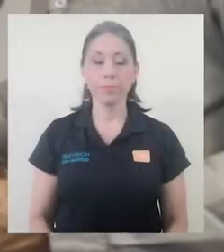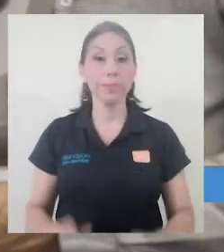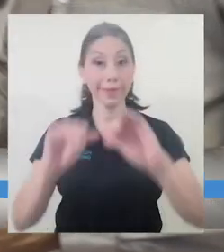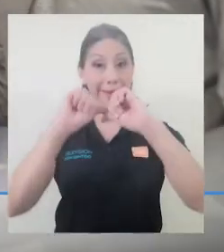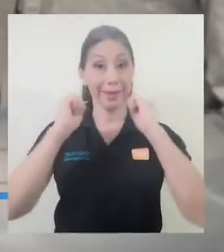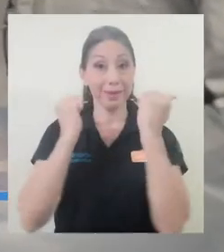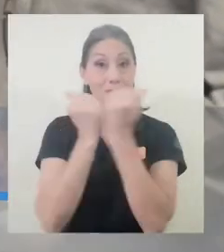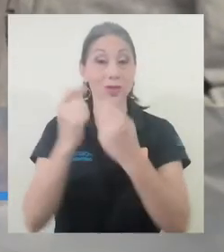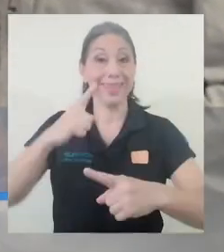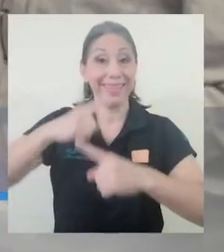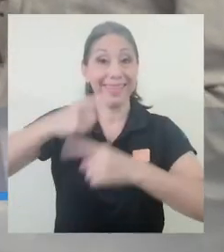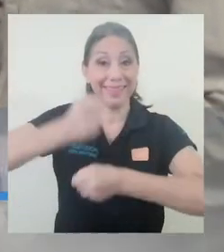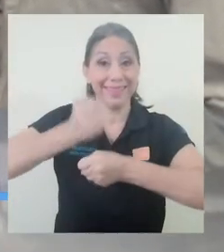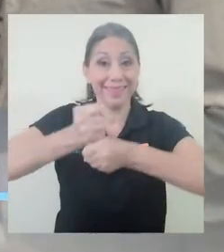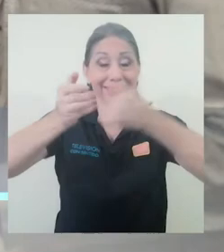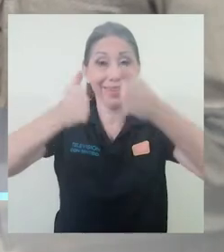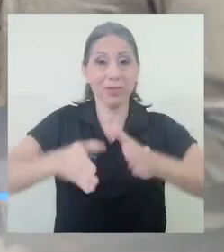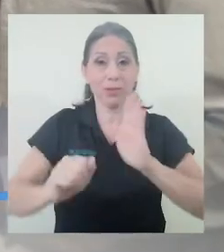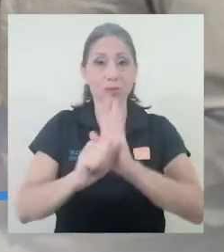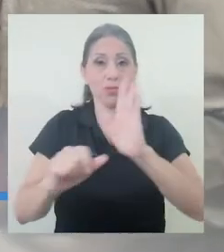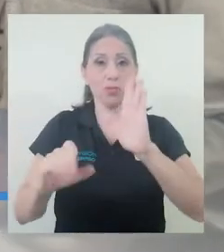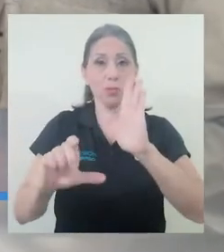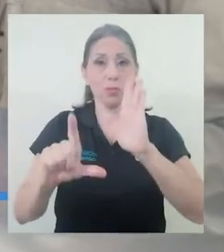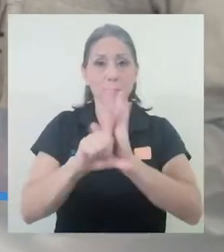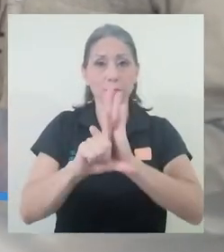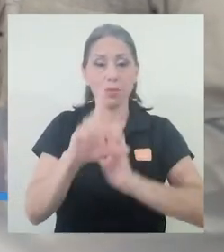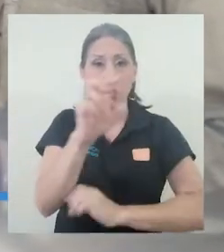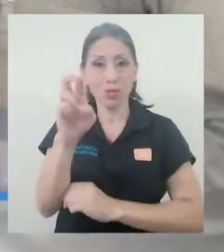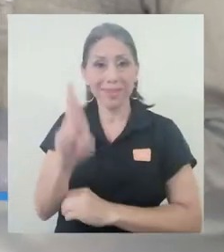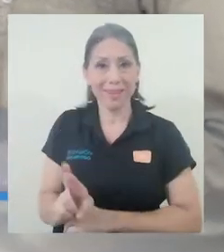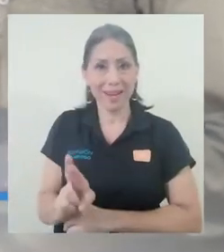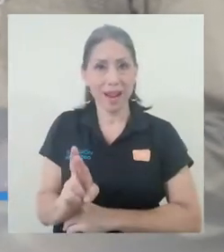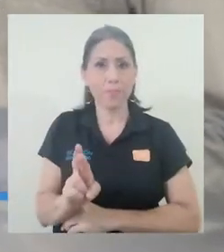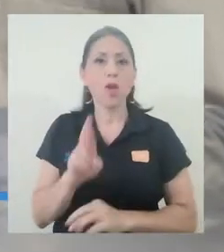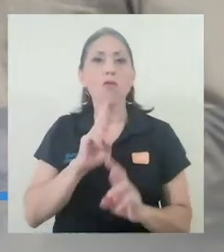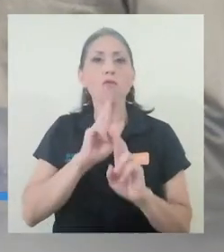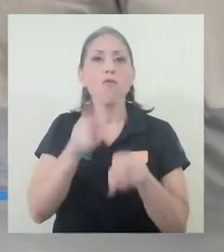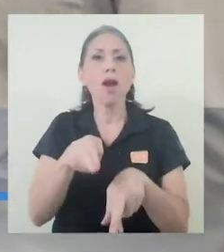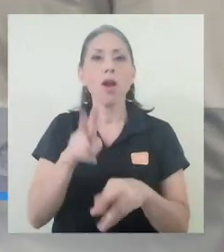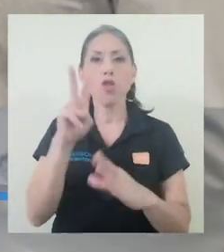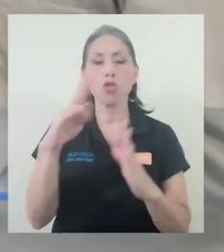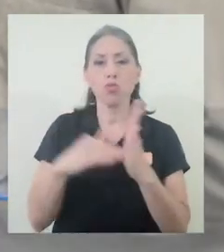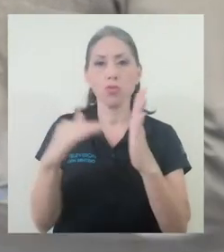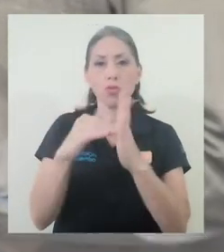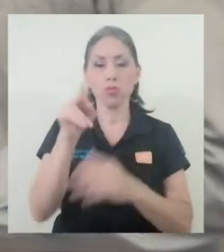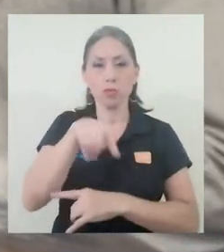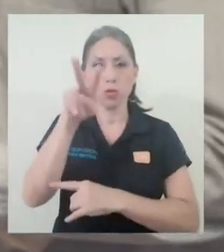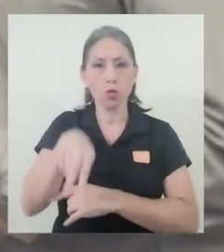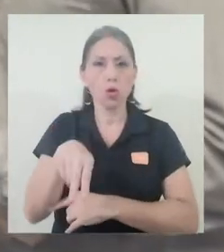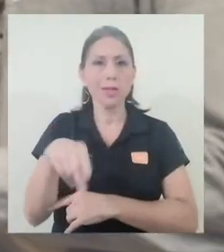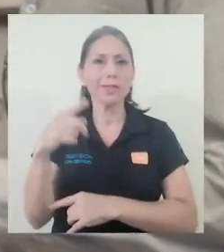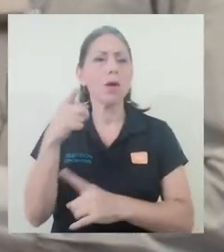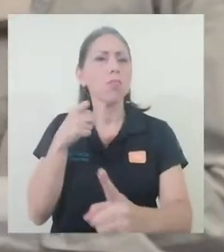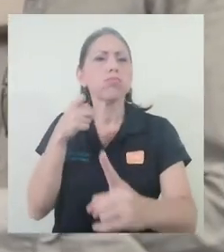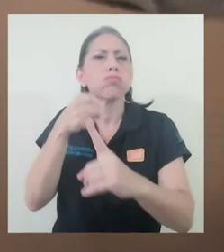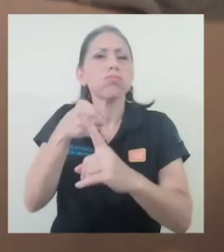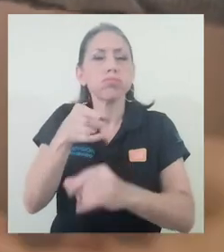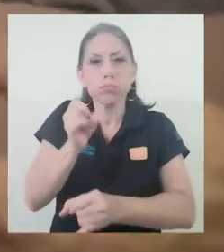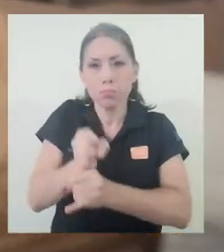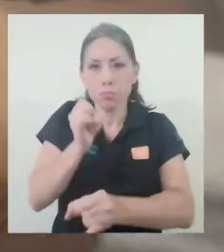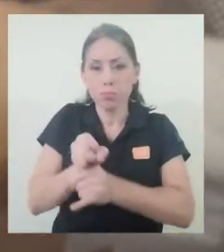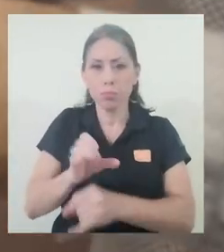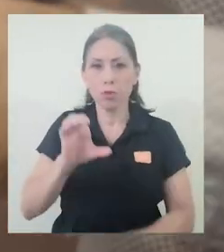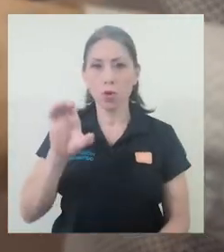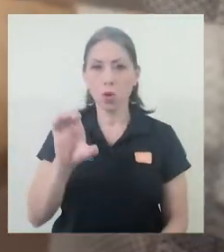La Asociación de Ex-Parlamentarios de Costa Rica realizó una donación de 2 millones de colones para que el Instituto Clodomiro